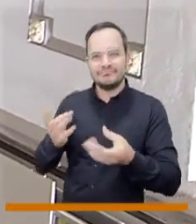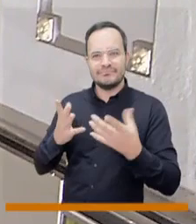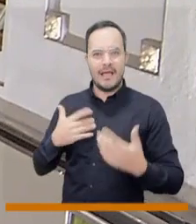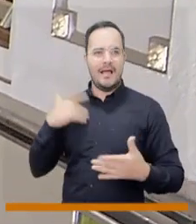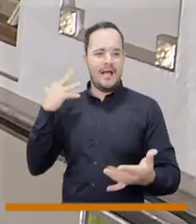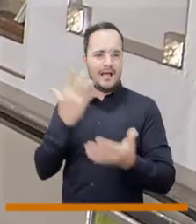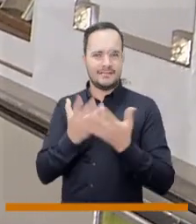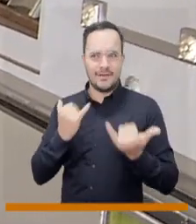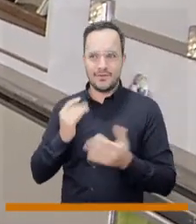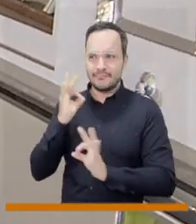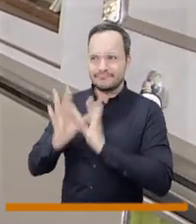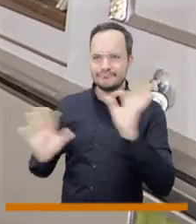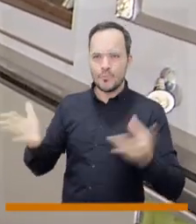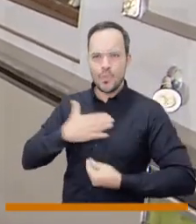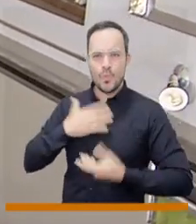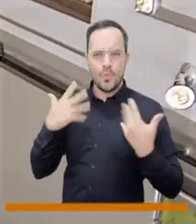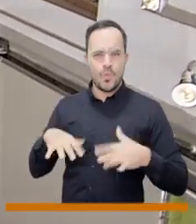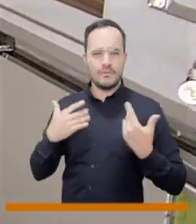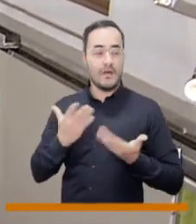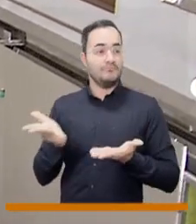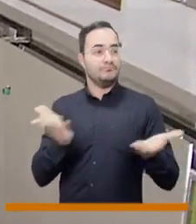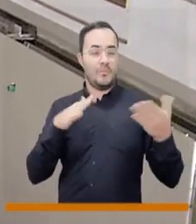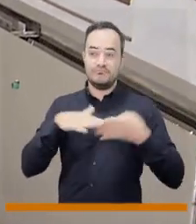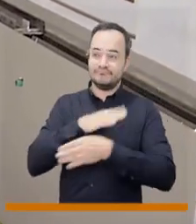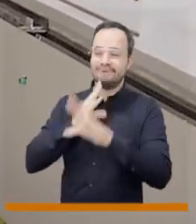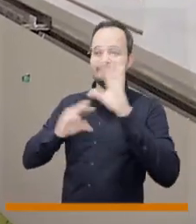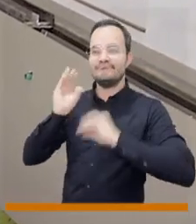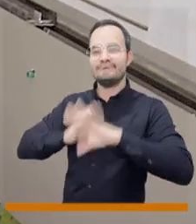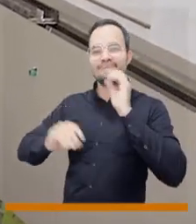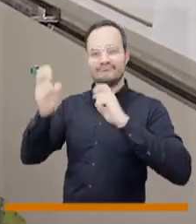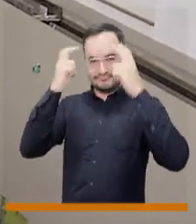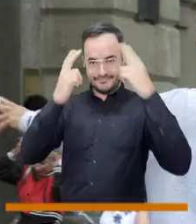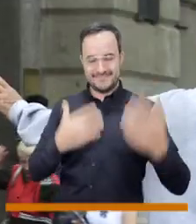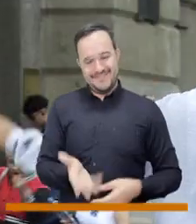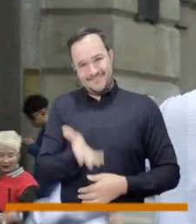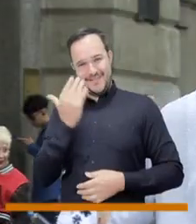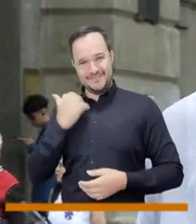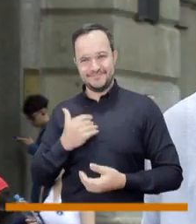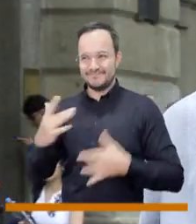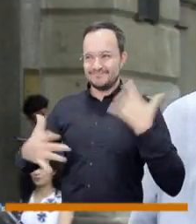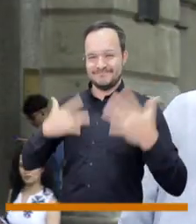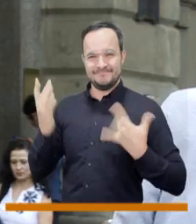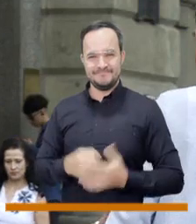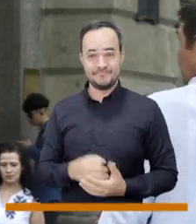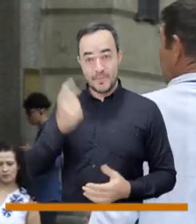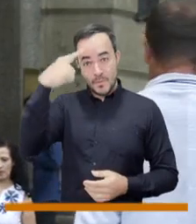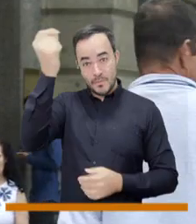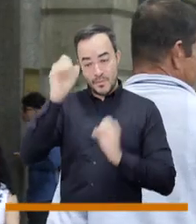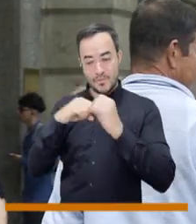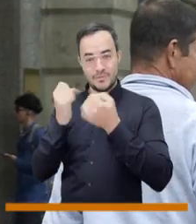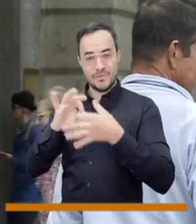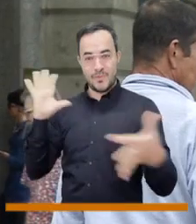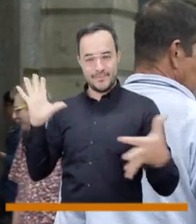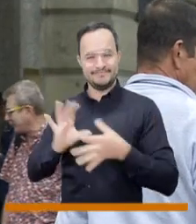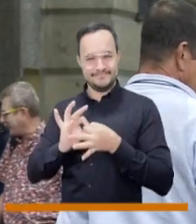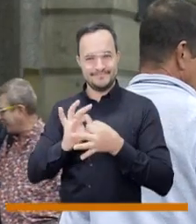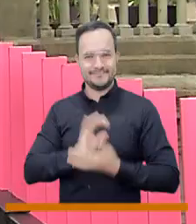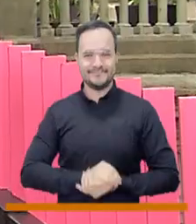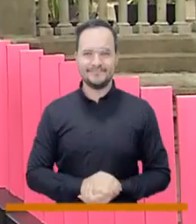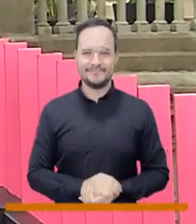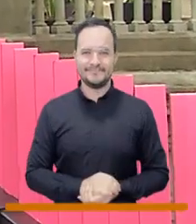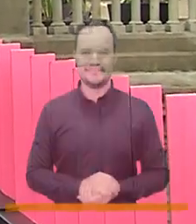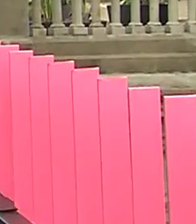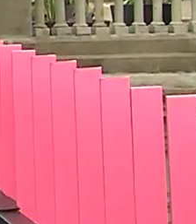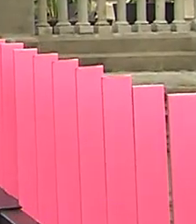para la revitalización del centro y generar espacios de apropiación venir y disfrutarlo porque el consejo somos tú y